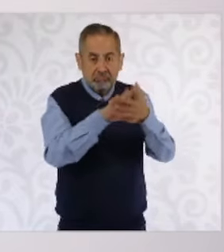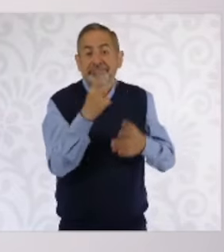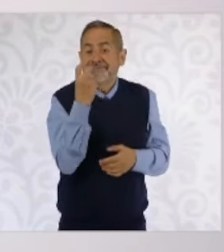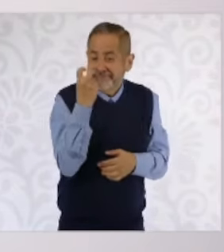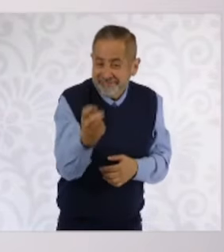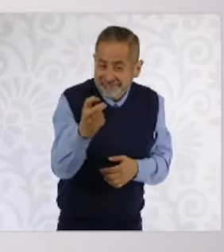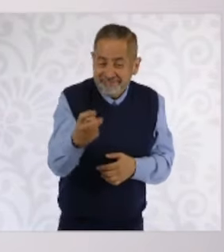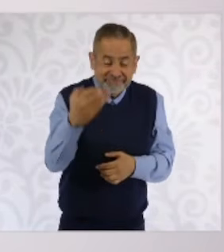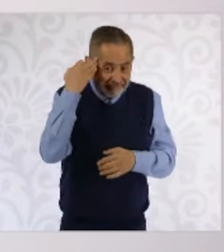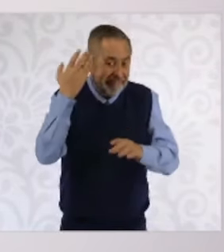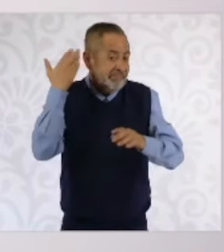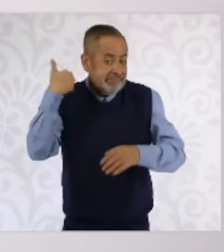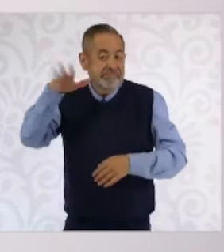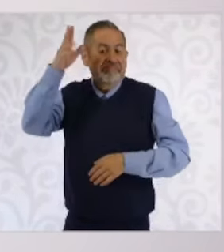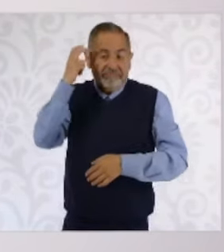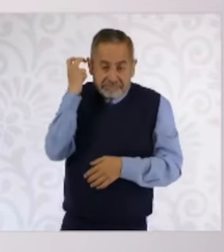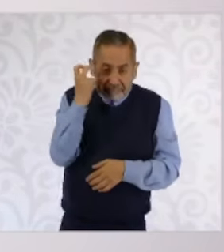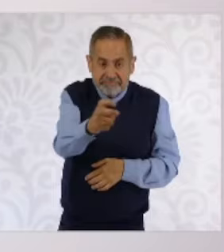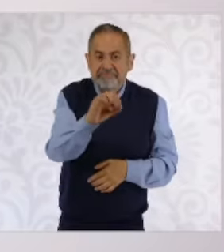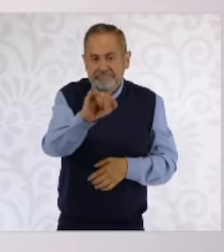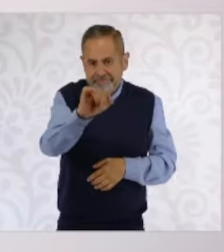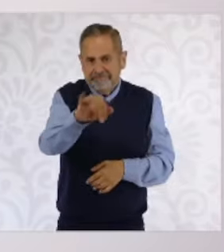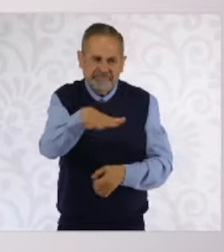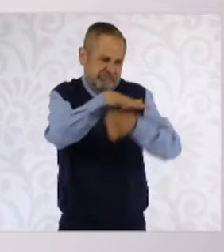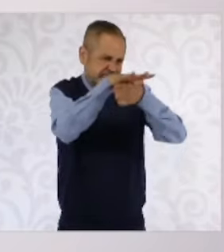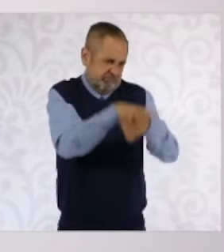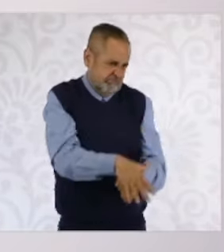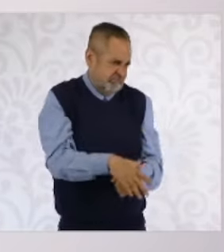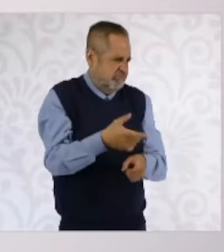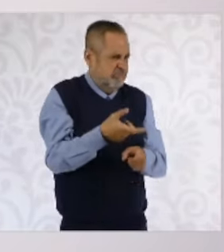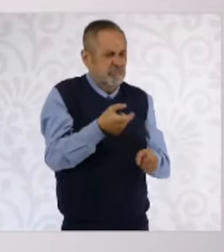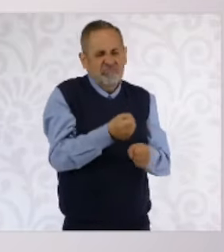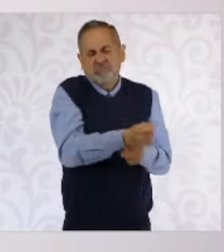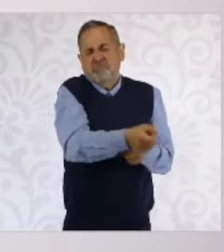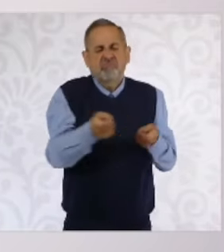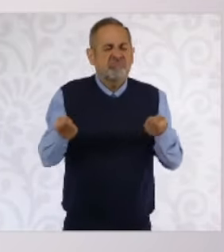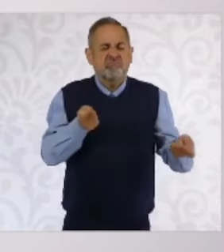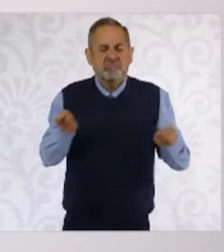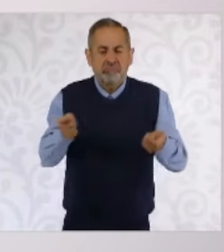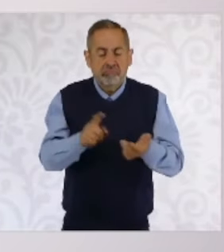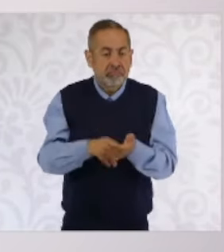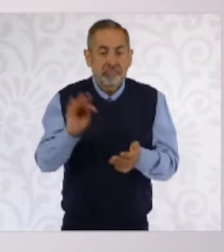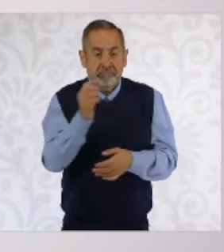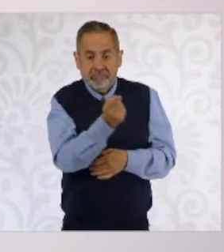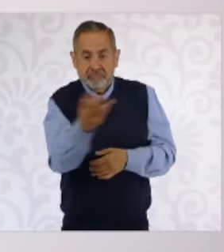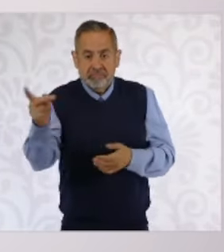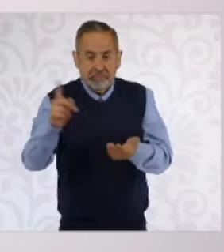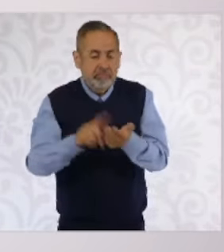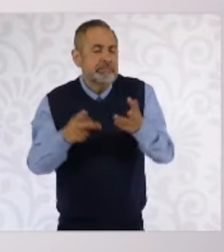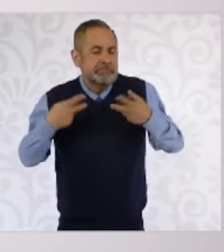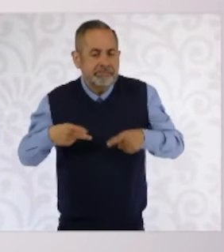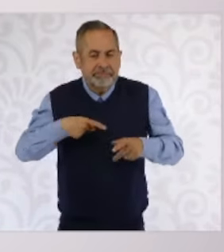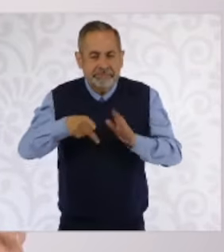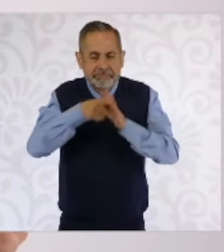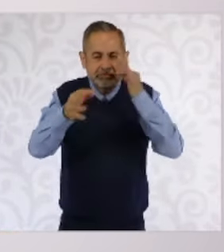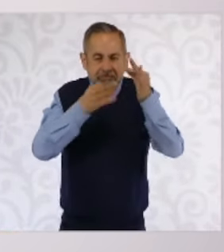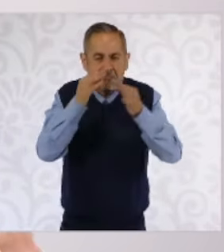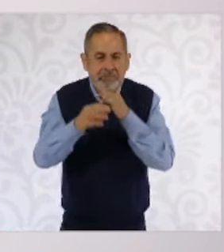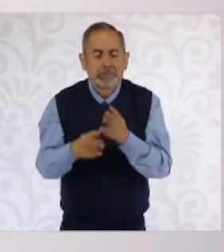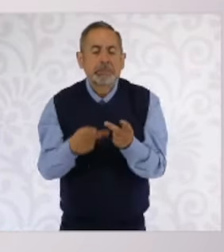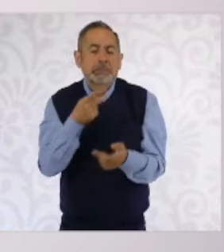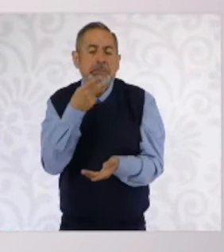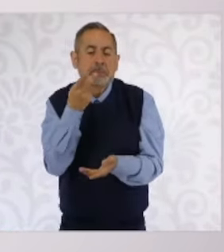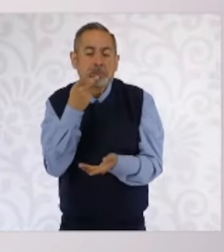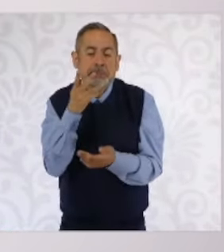regímenes represivos. Si algún periodista se atrevía a hablar en